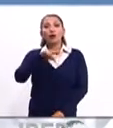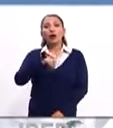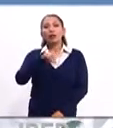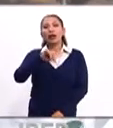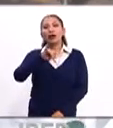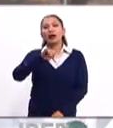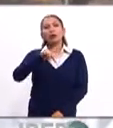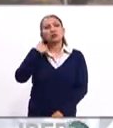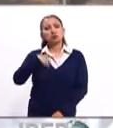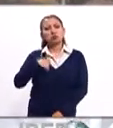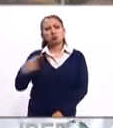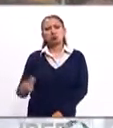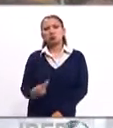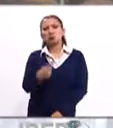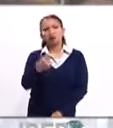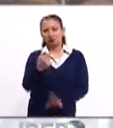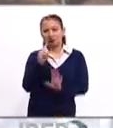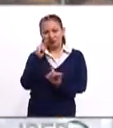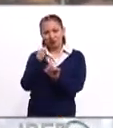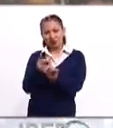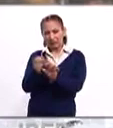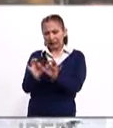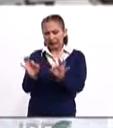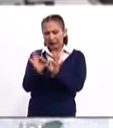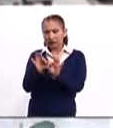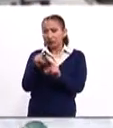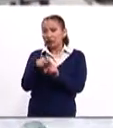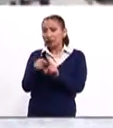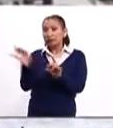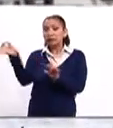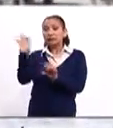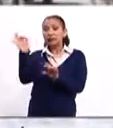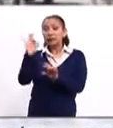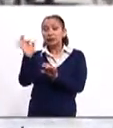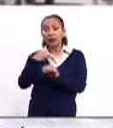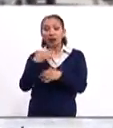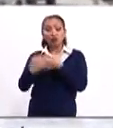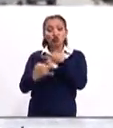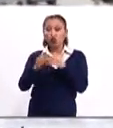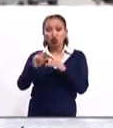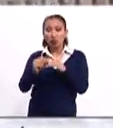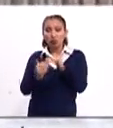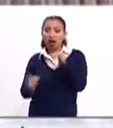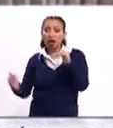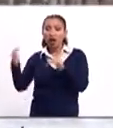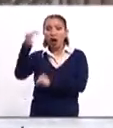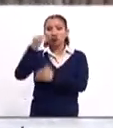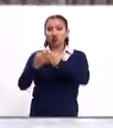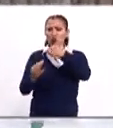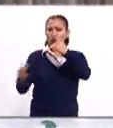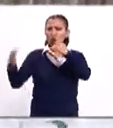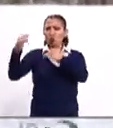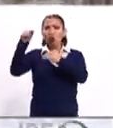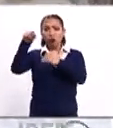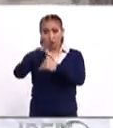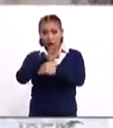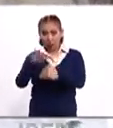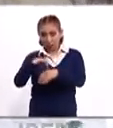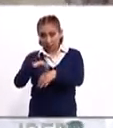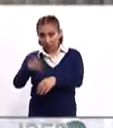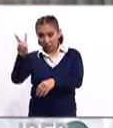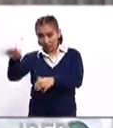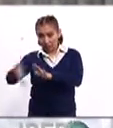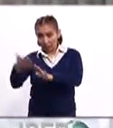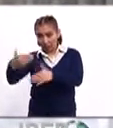Daniel, yo quisiera preguntarte, pues esto que apuntas es muy importante, si llegara a la Corte Suprema, pues probablemente podría hacerse una realidad,